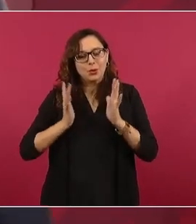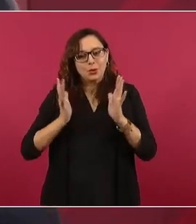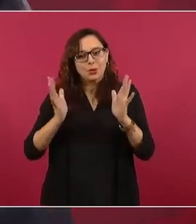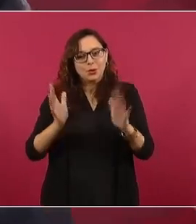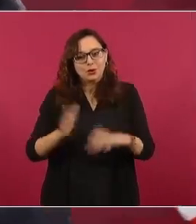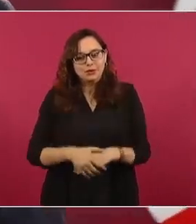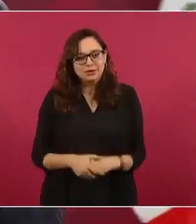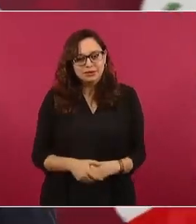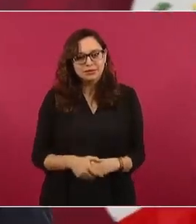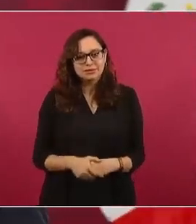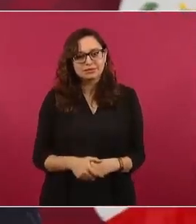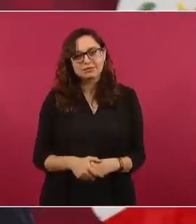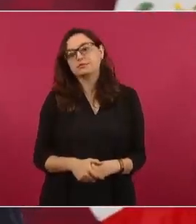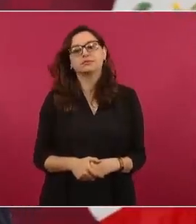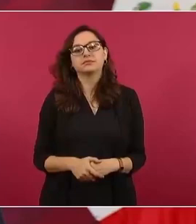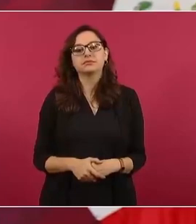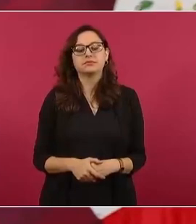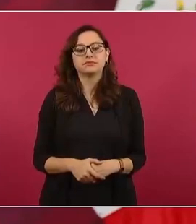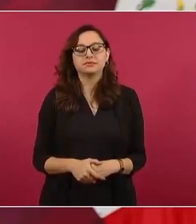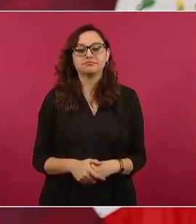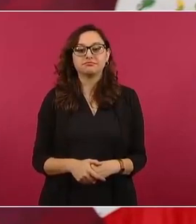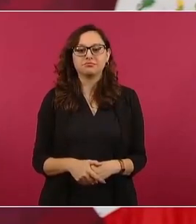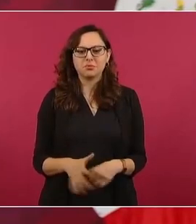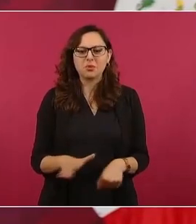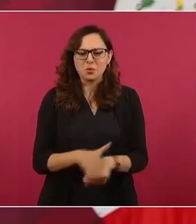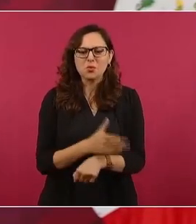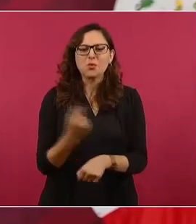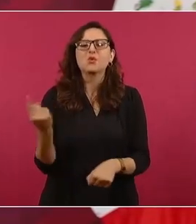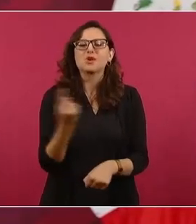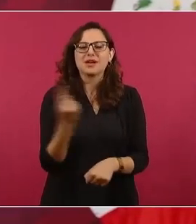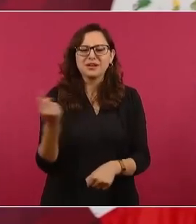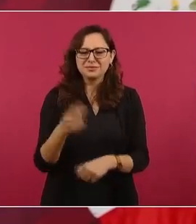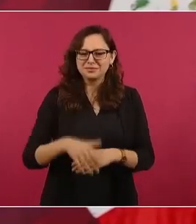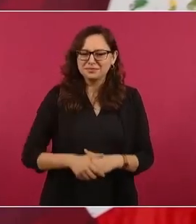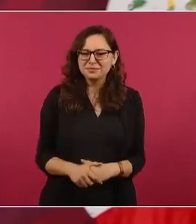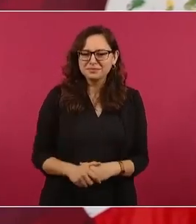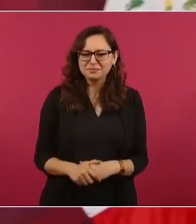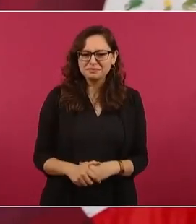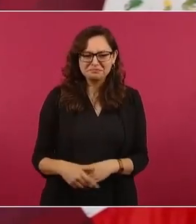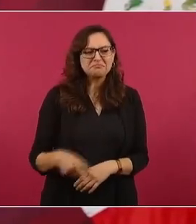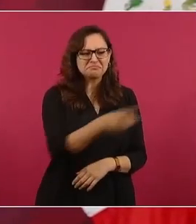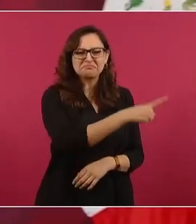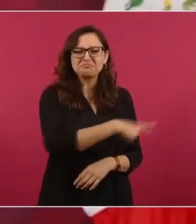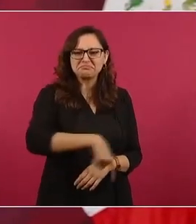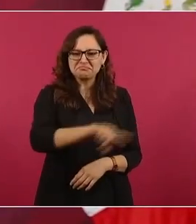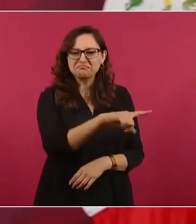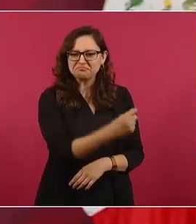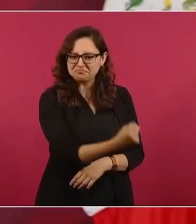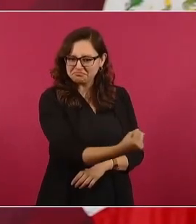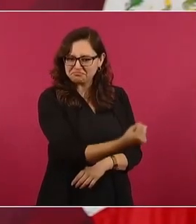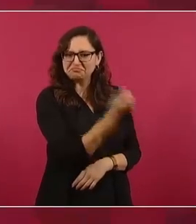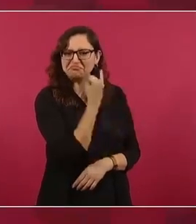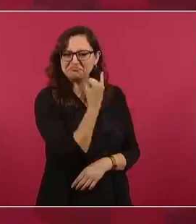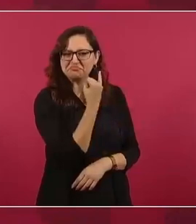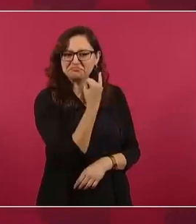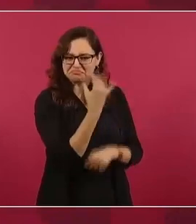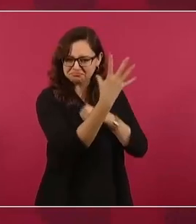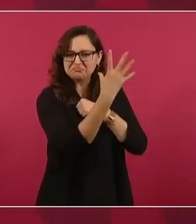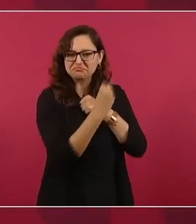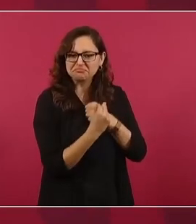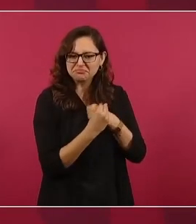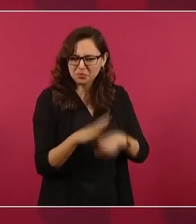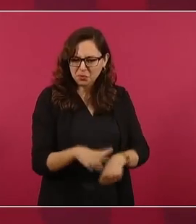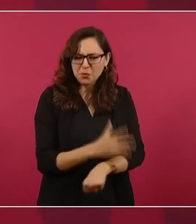pero eso es un asunto que demuestra que la